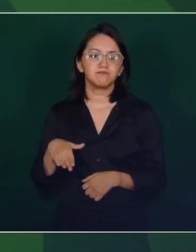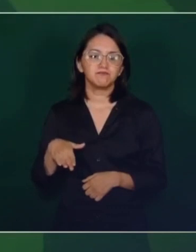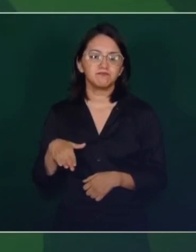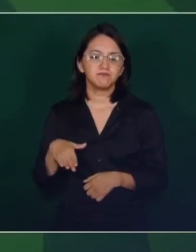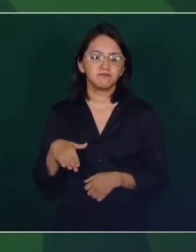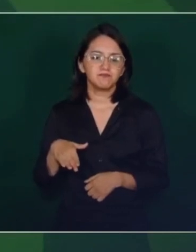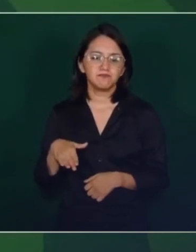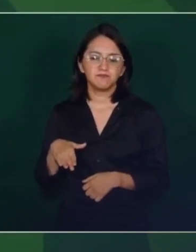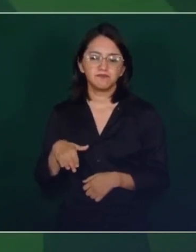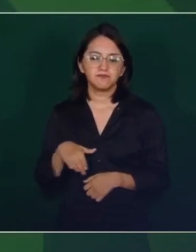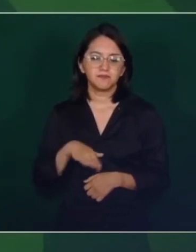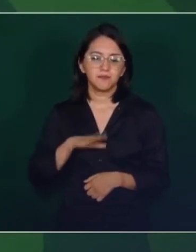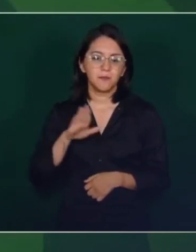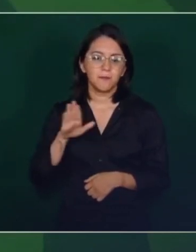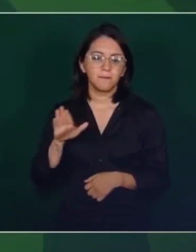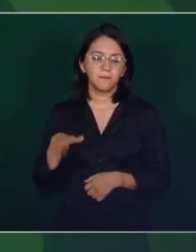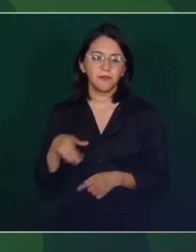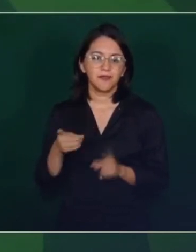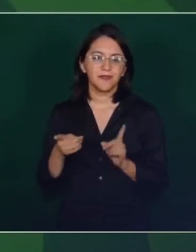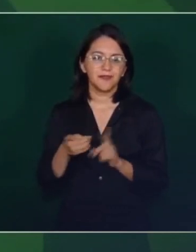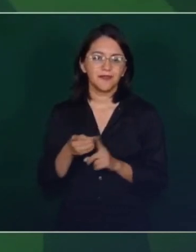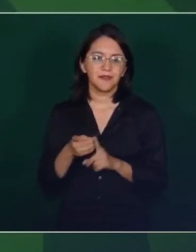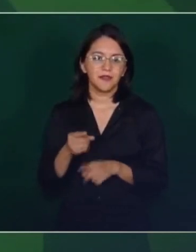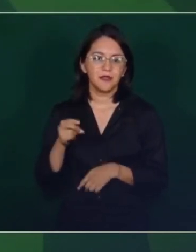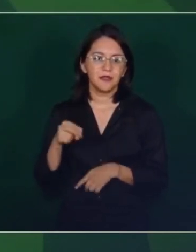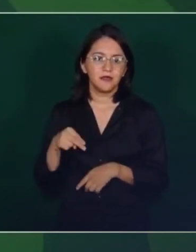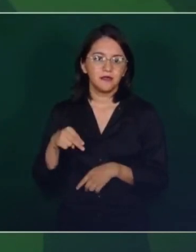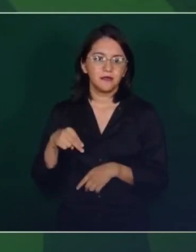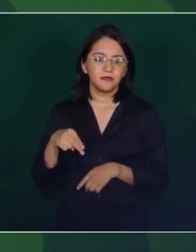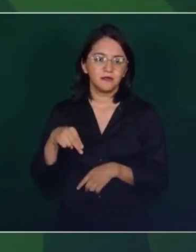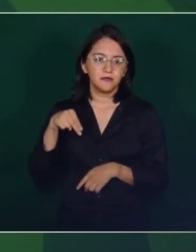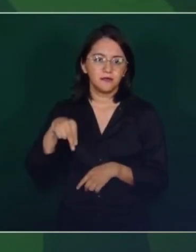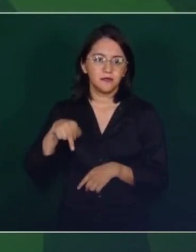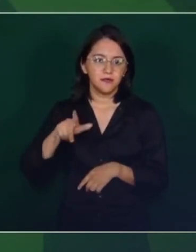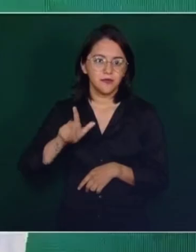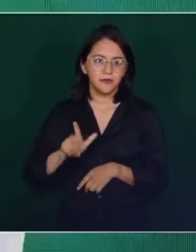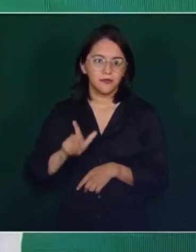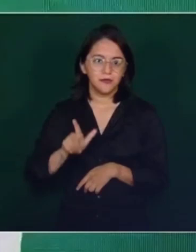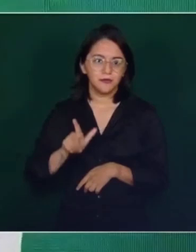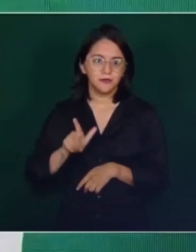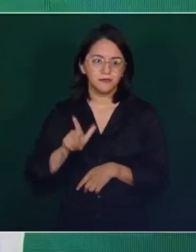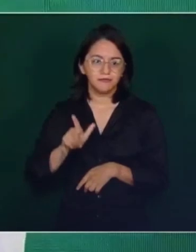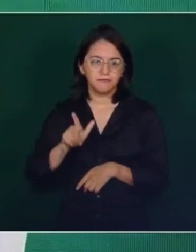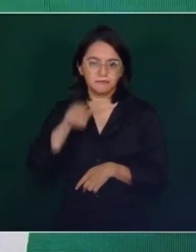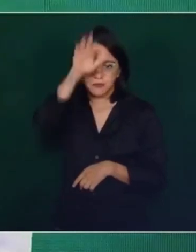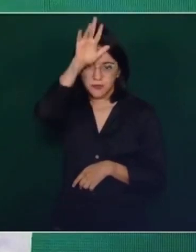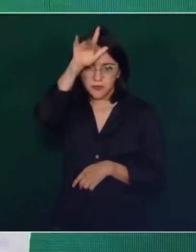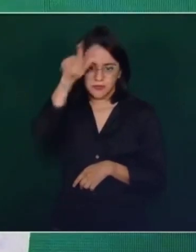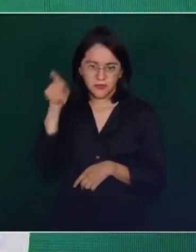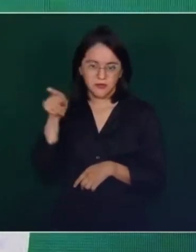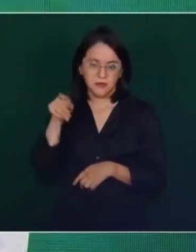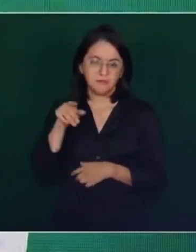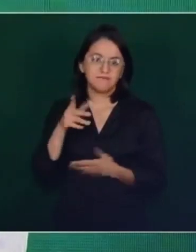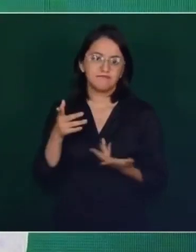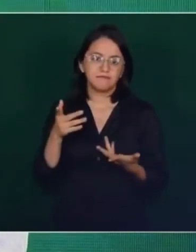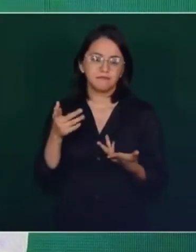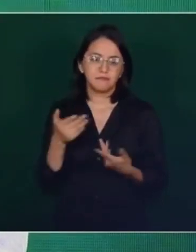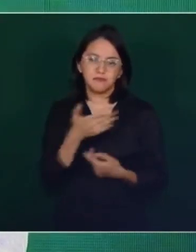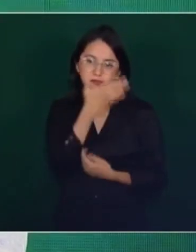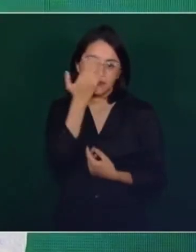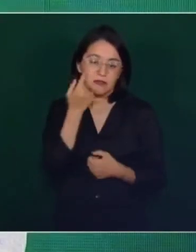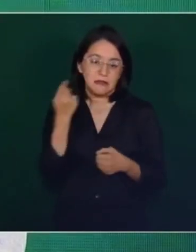en Nuevo León, todavía no se sabe sobre la causa,